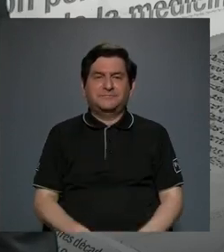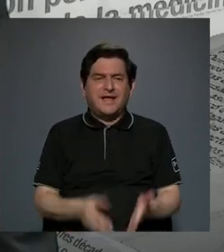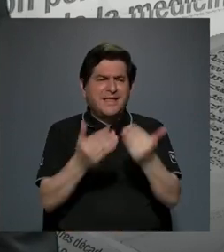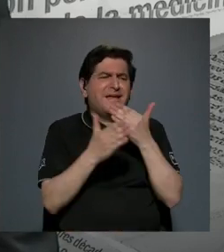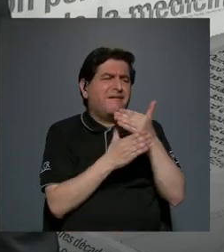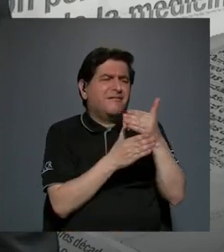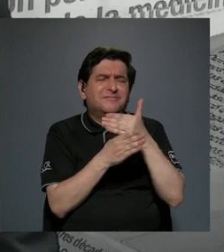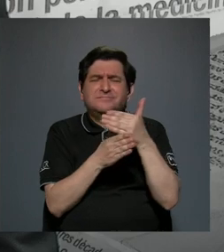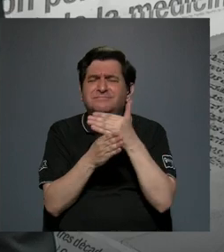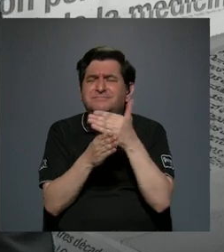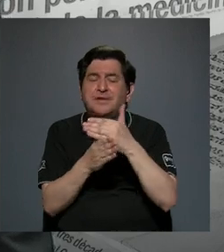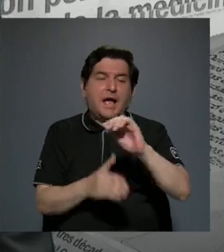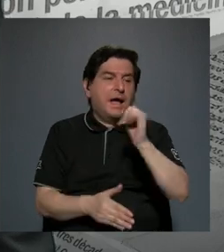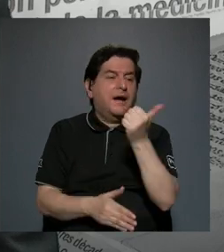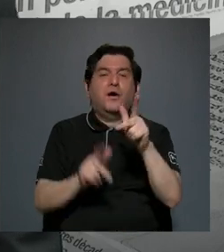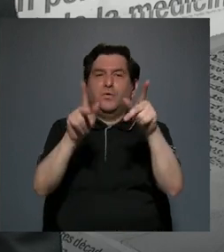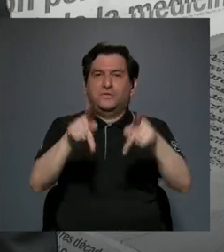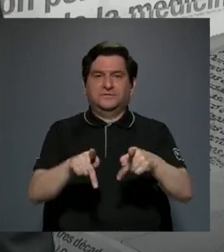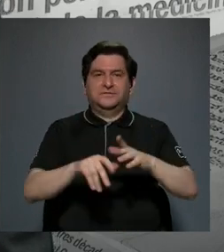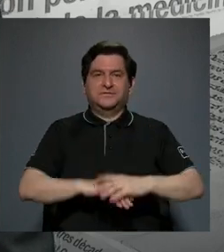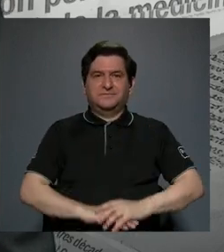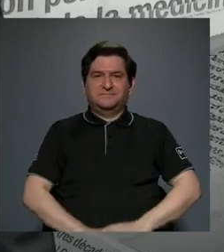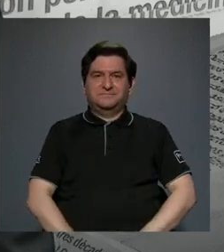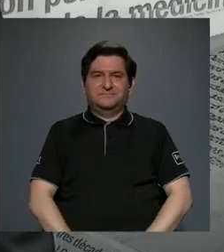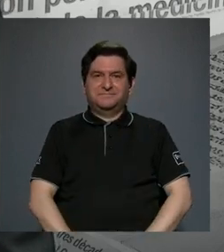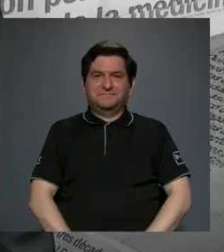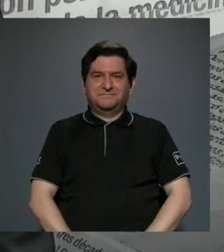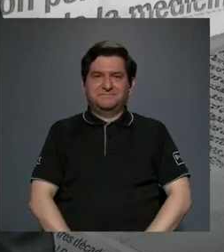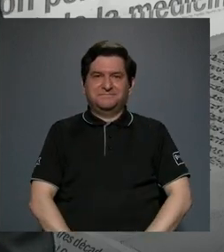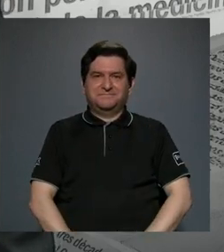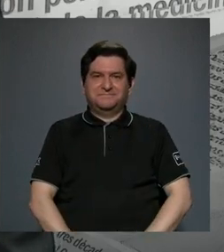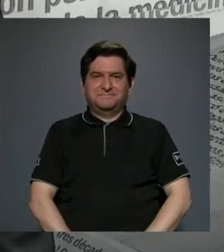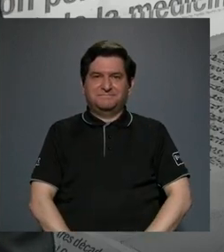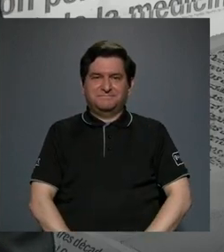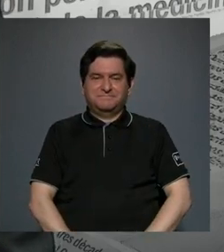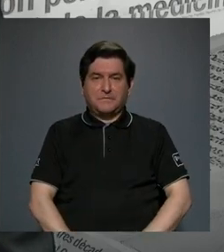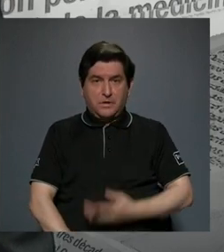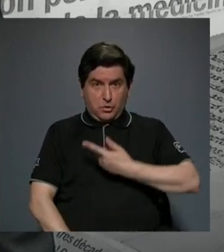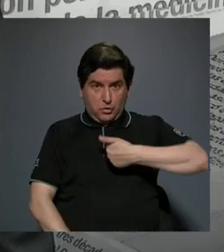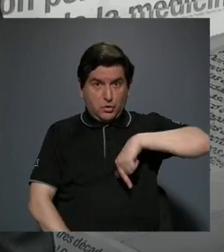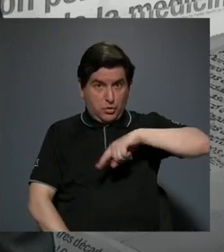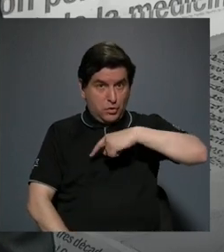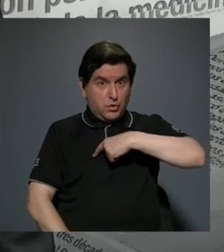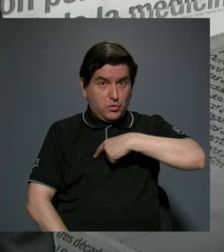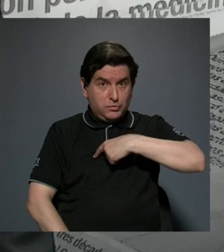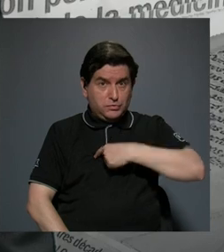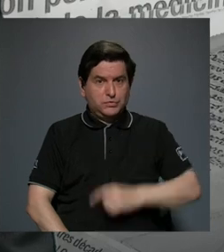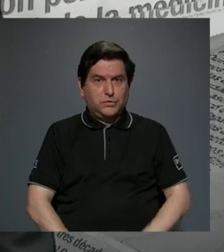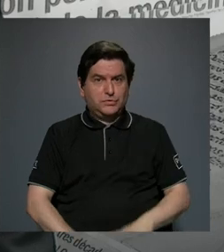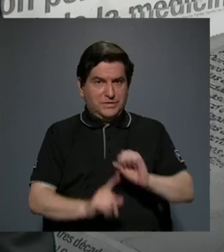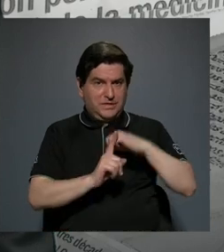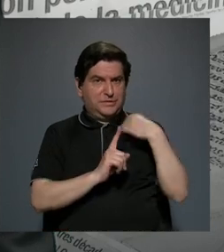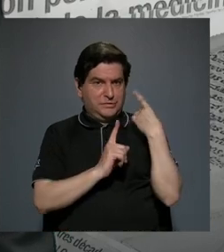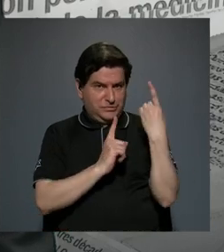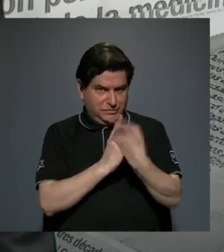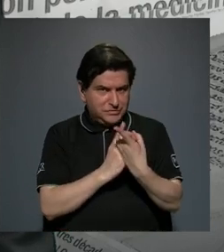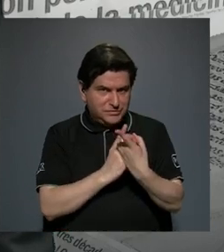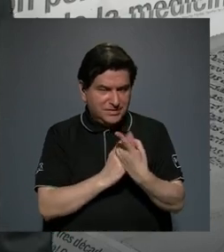compartir con otros. Y deberíamos como sociedad